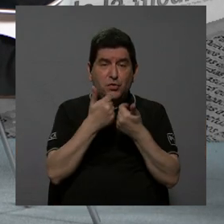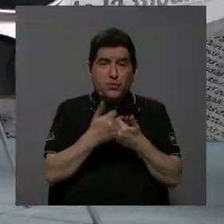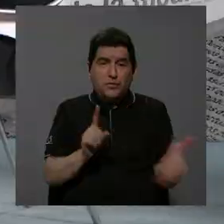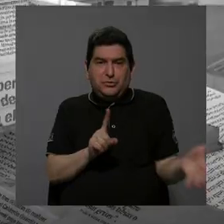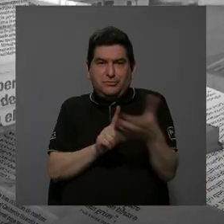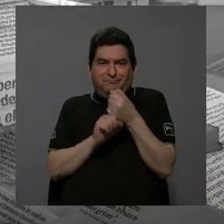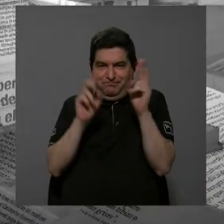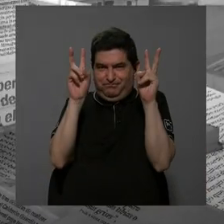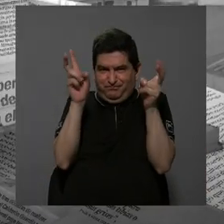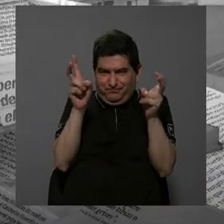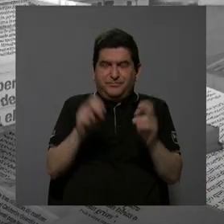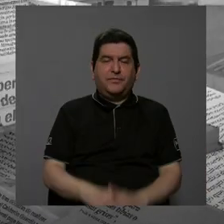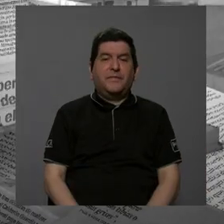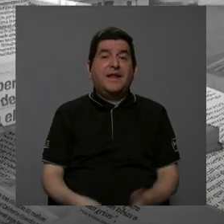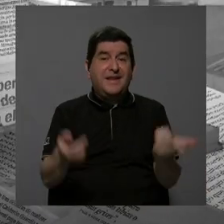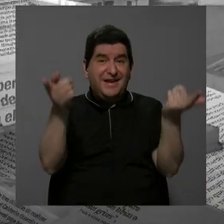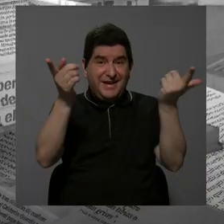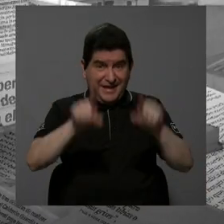caso de,